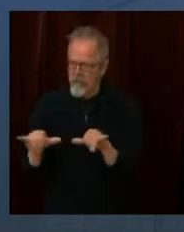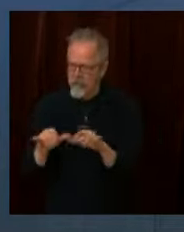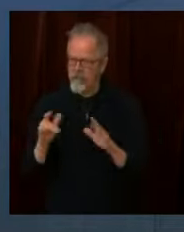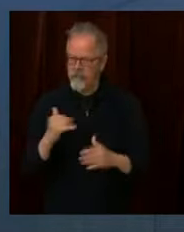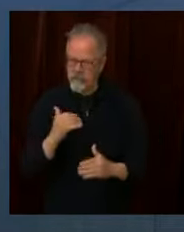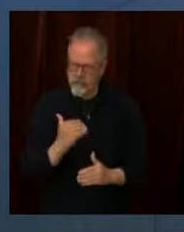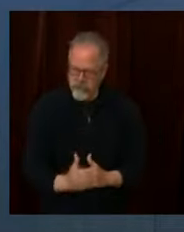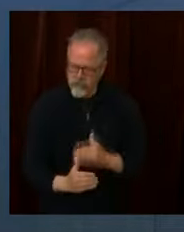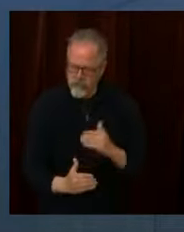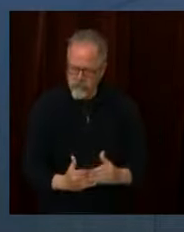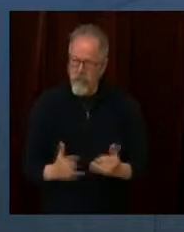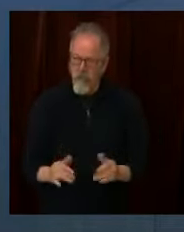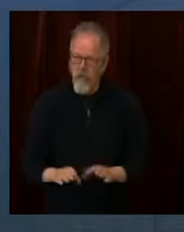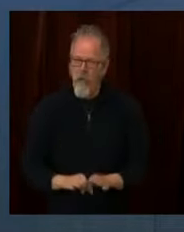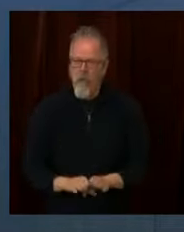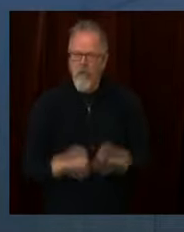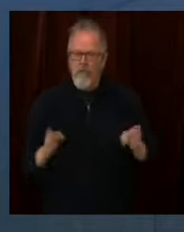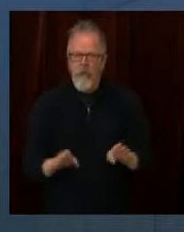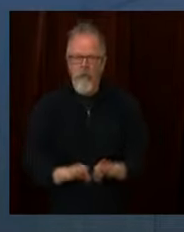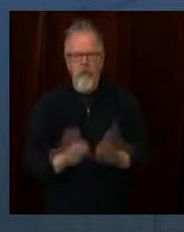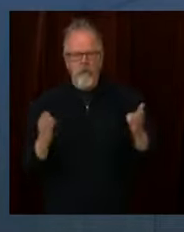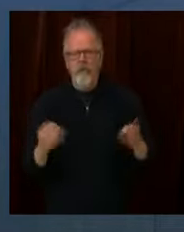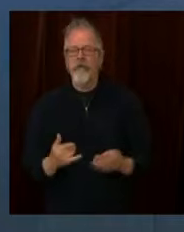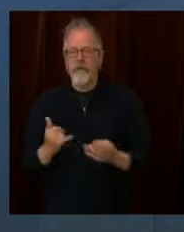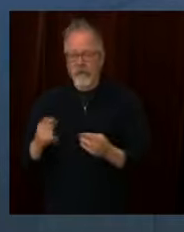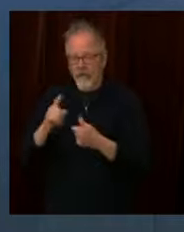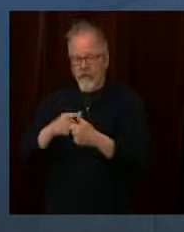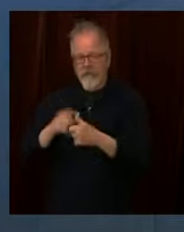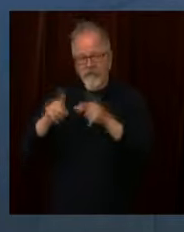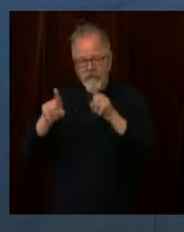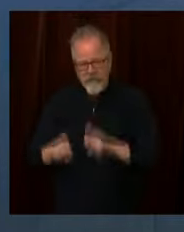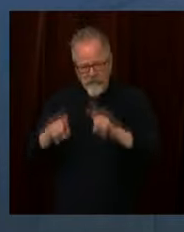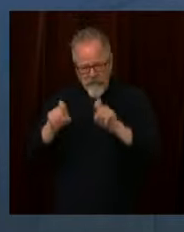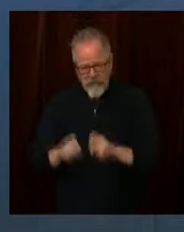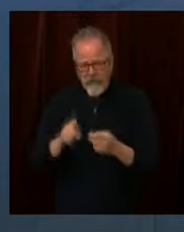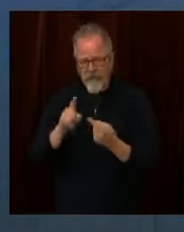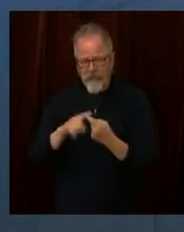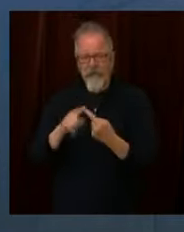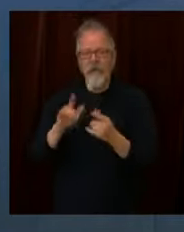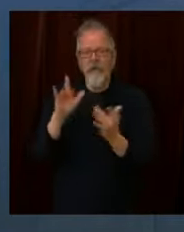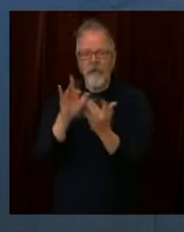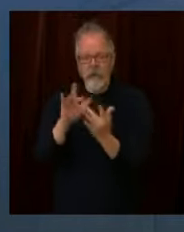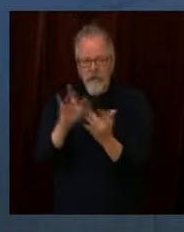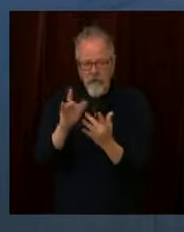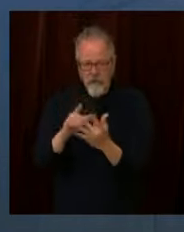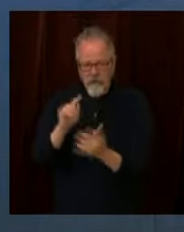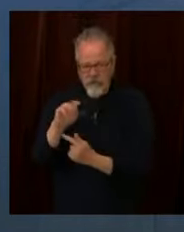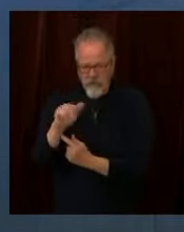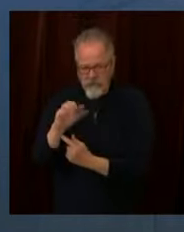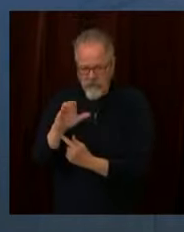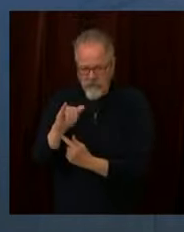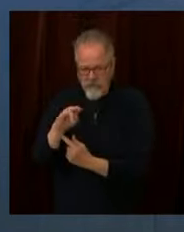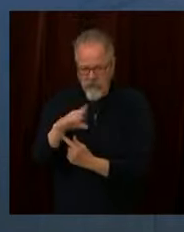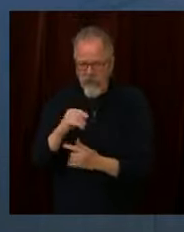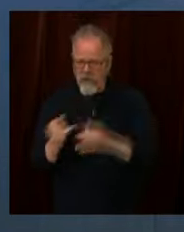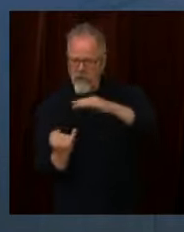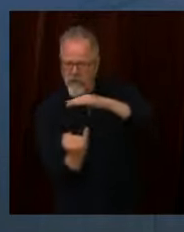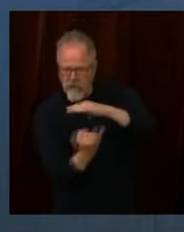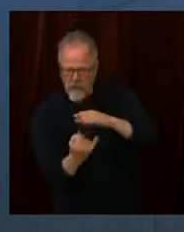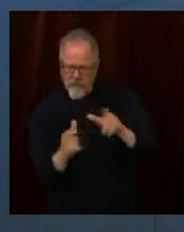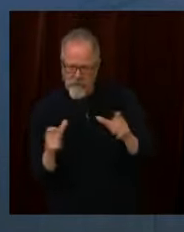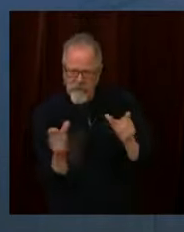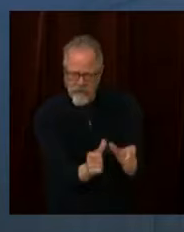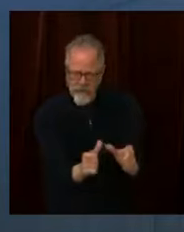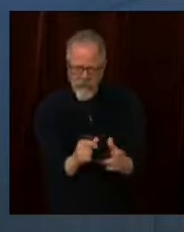en esta segunda iniciativa de hacer pruebas, rastrear los contactos y aislar a las personas infectadas.